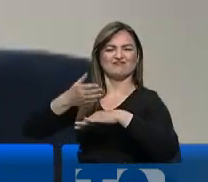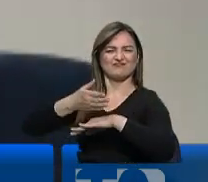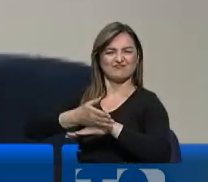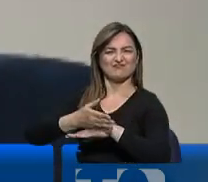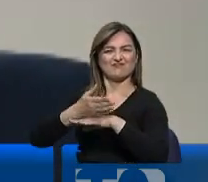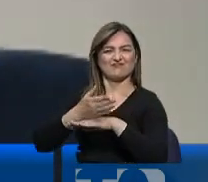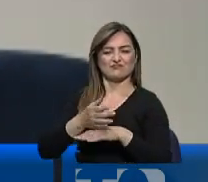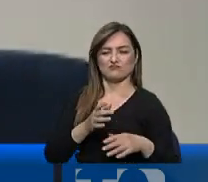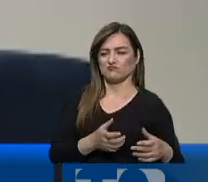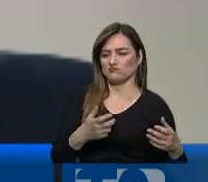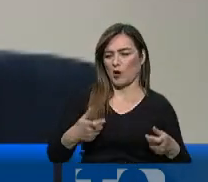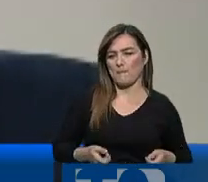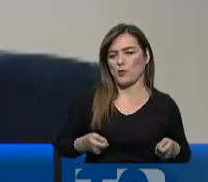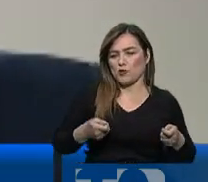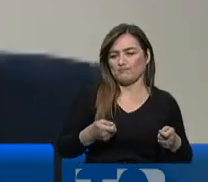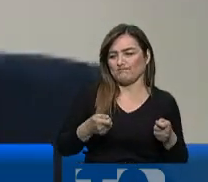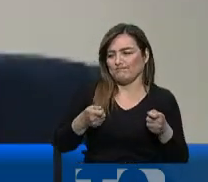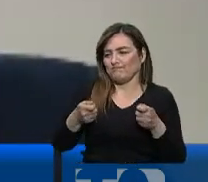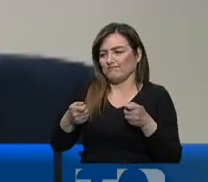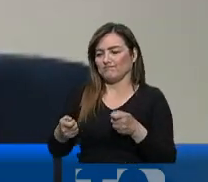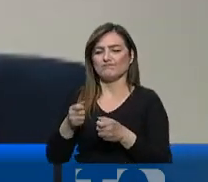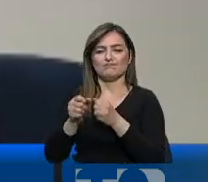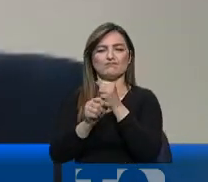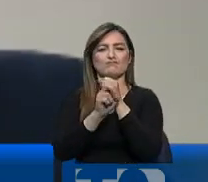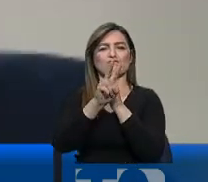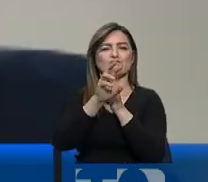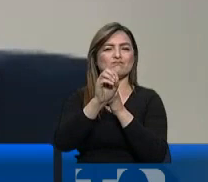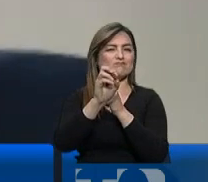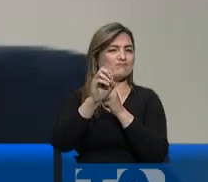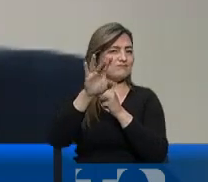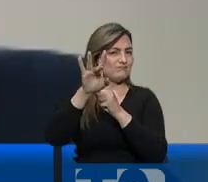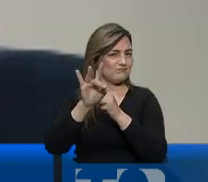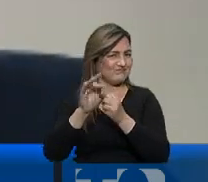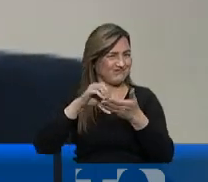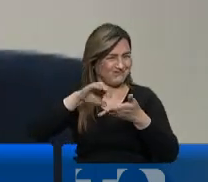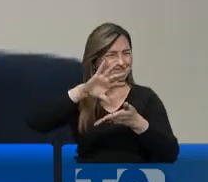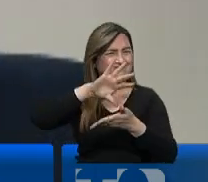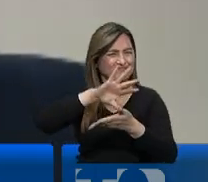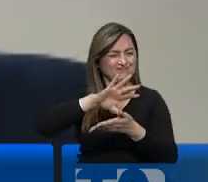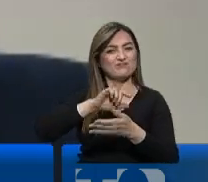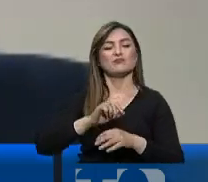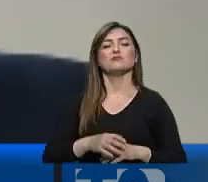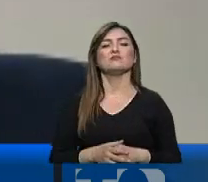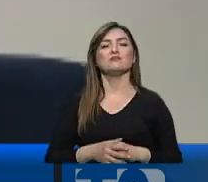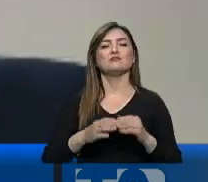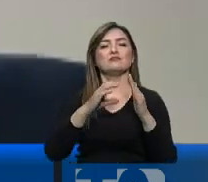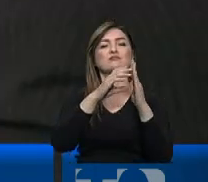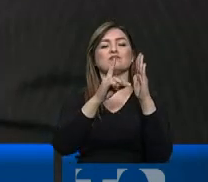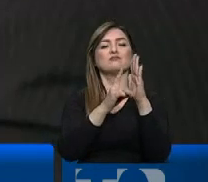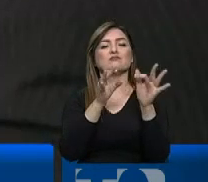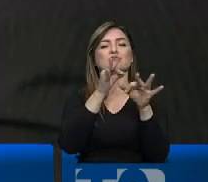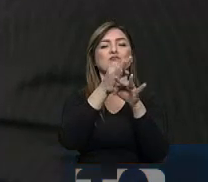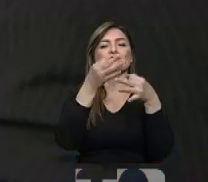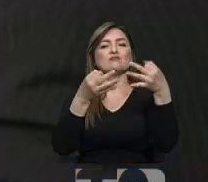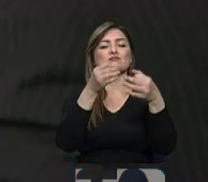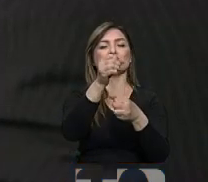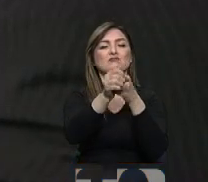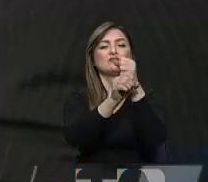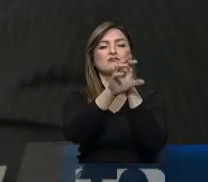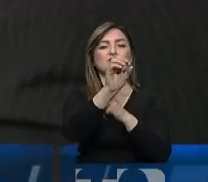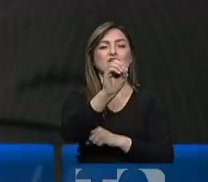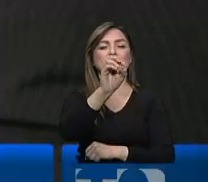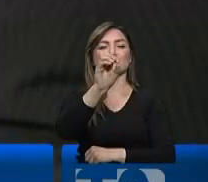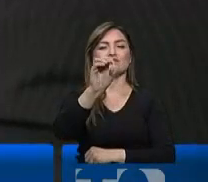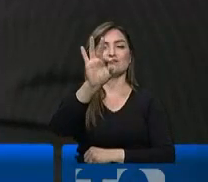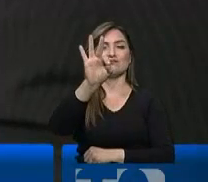mucho más poder con la Constitución de 2008 de Montecristi y el Código Orgánico de la Función Judicial de 2009. En todo caso, este